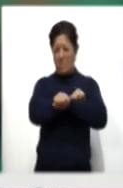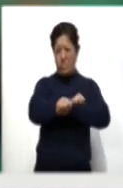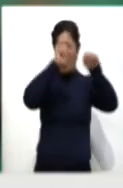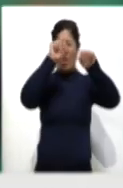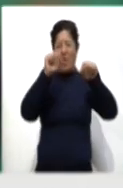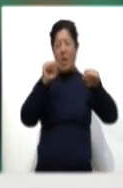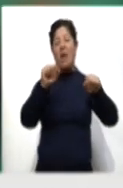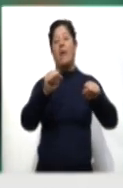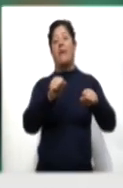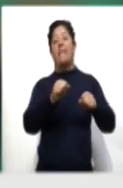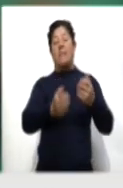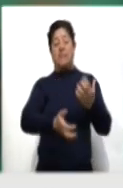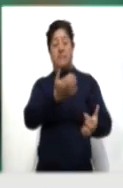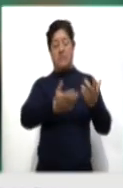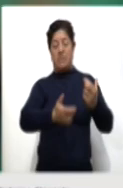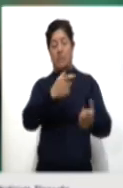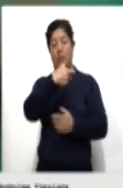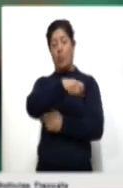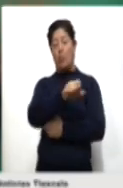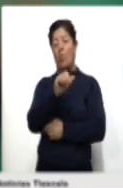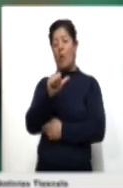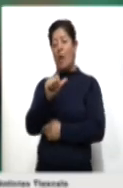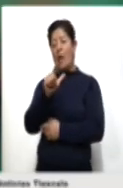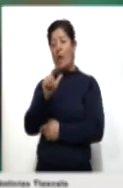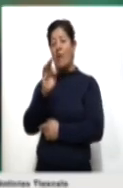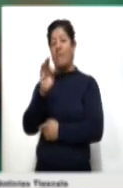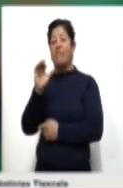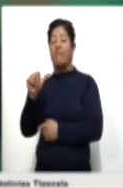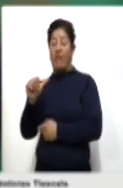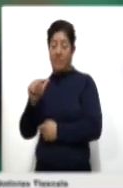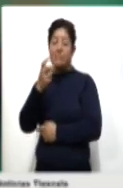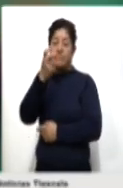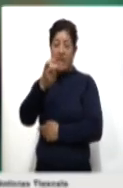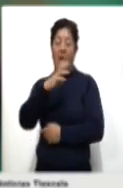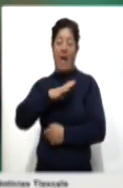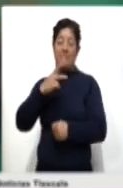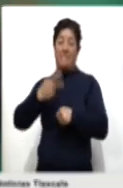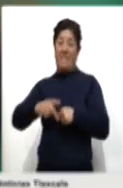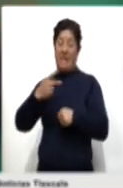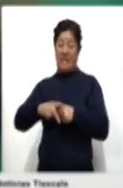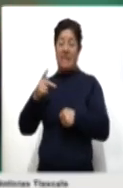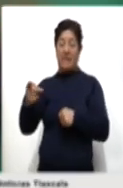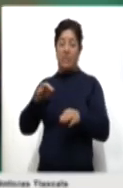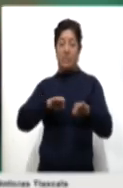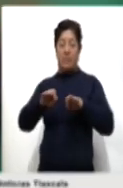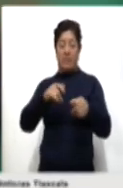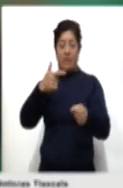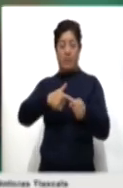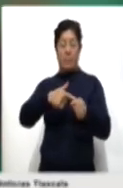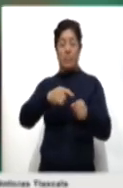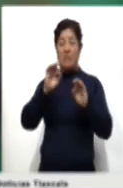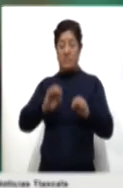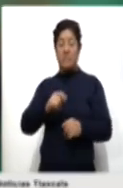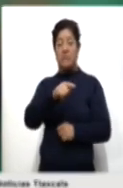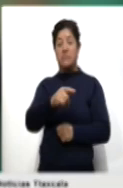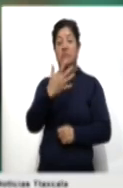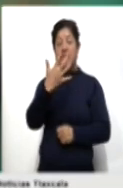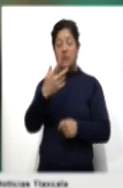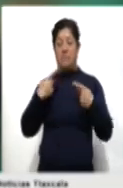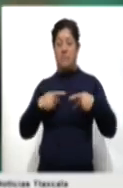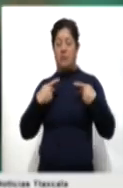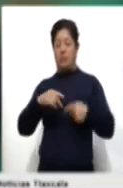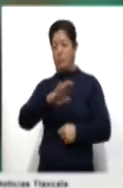QAlfa y reconoció el riesgo de trabajar en la industria petrolera. Oficialmente, cinco trabajadores petroleros murieron en el